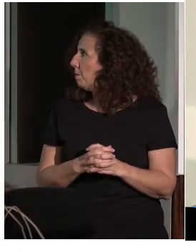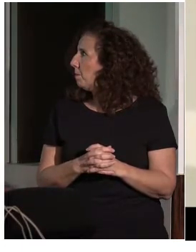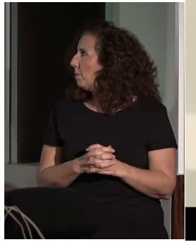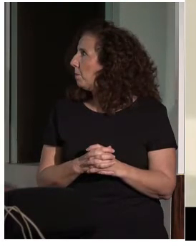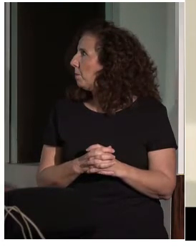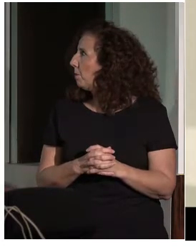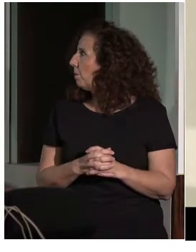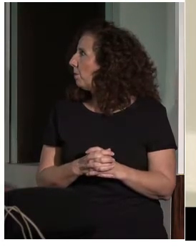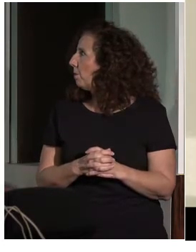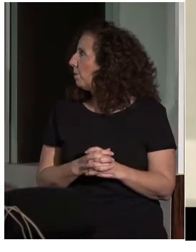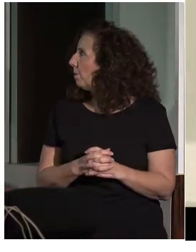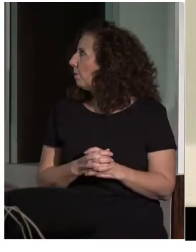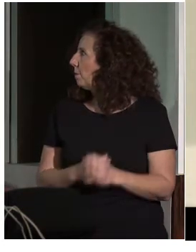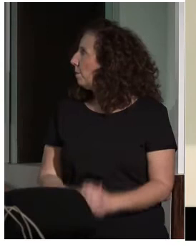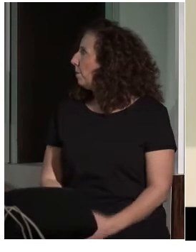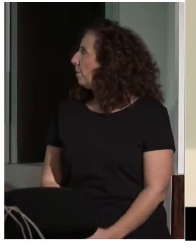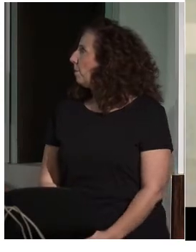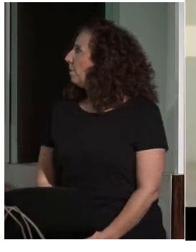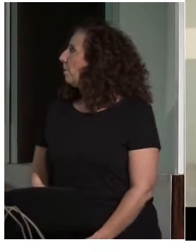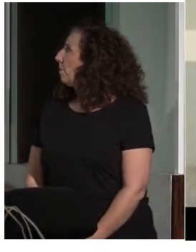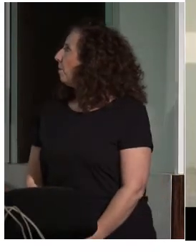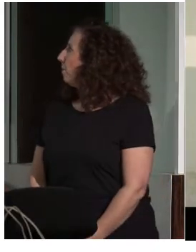Conoce una nueva forma de obtener información.